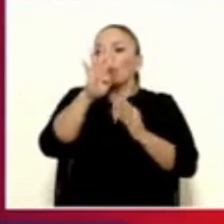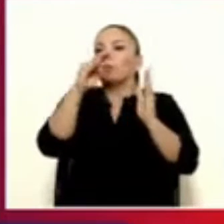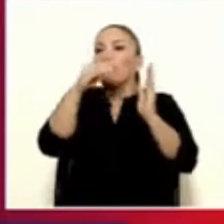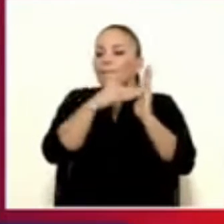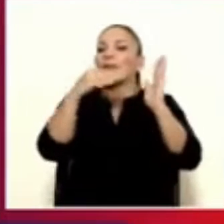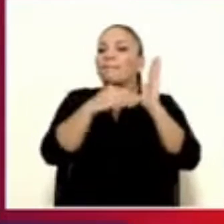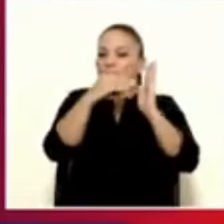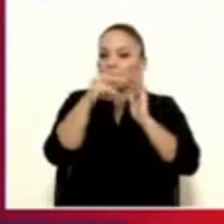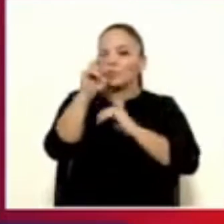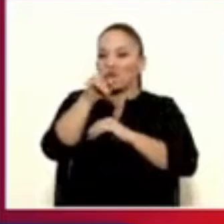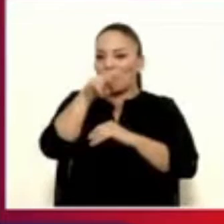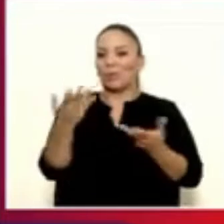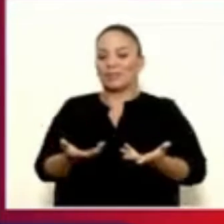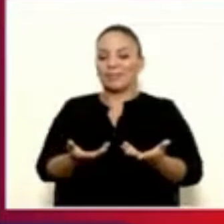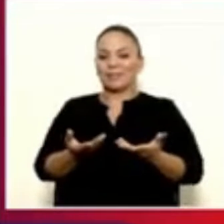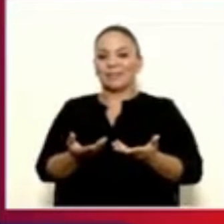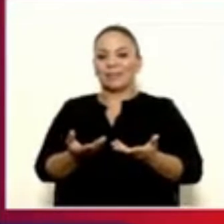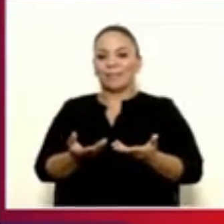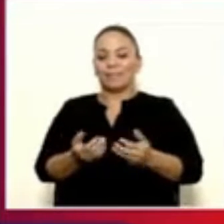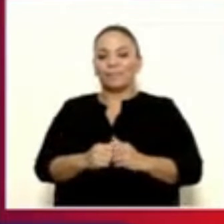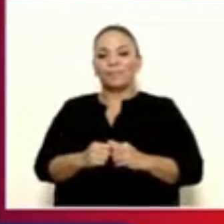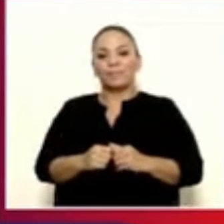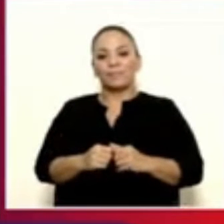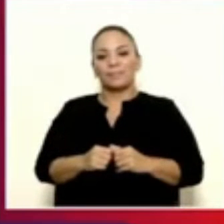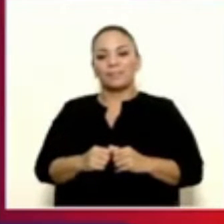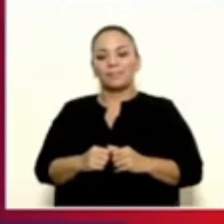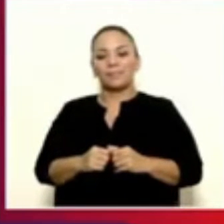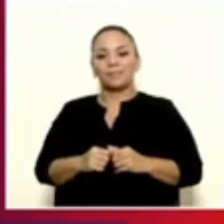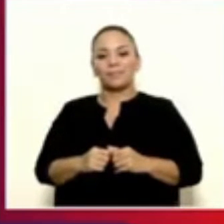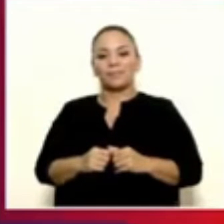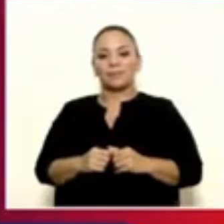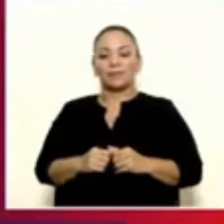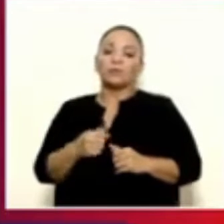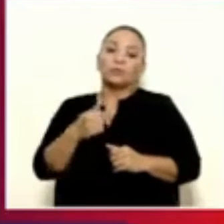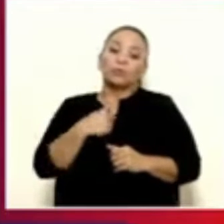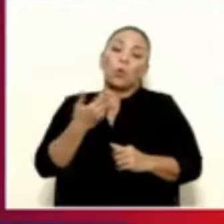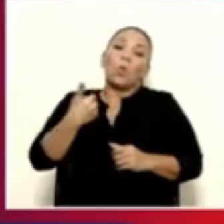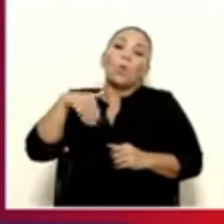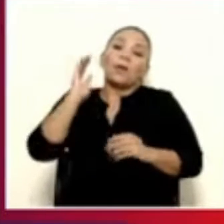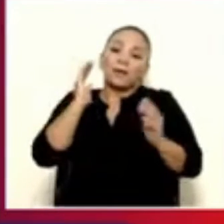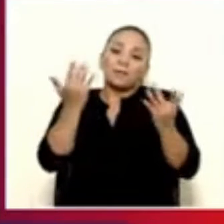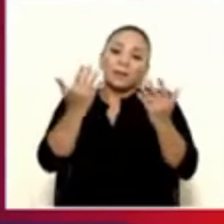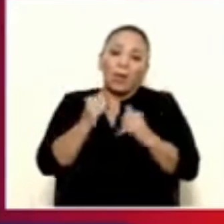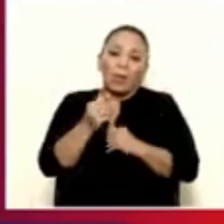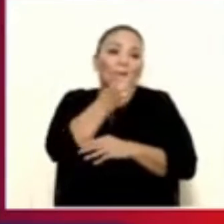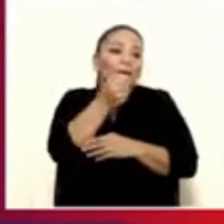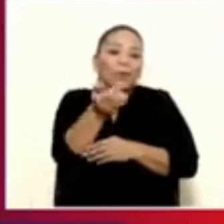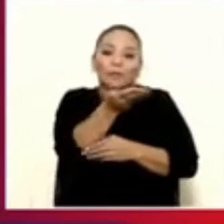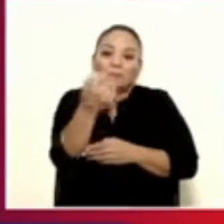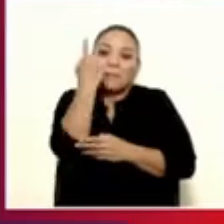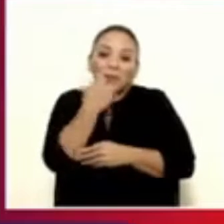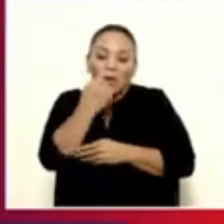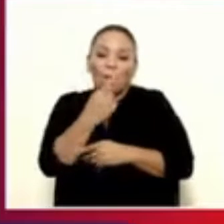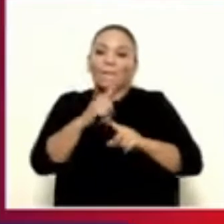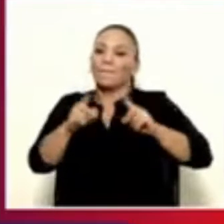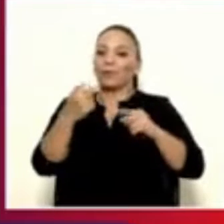colones. Creo que aquí además de, yo hubiera esperado que los señores periodistas me lo consultaran, pero para